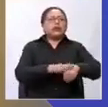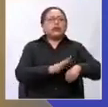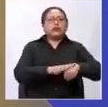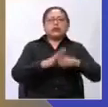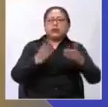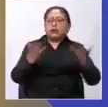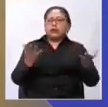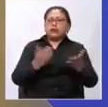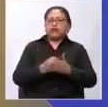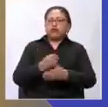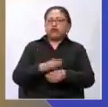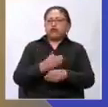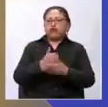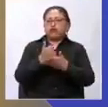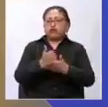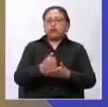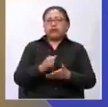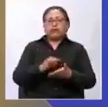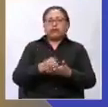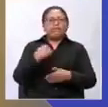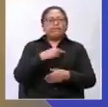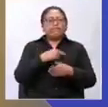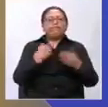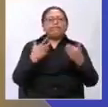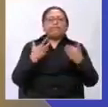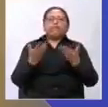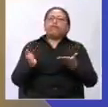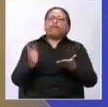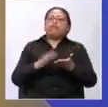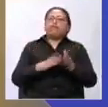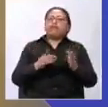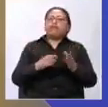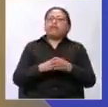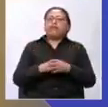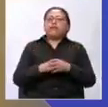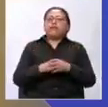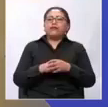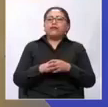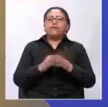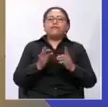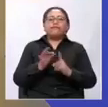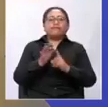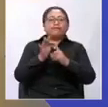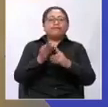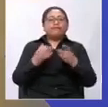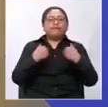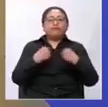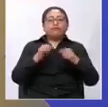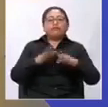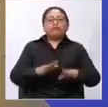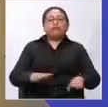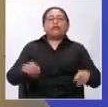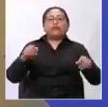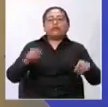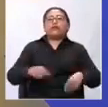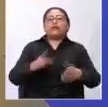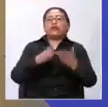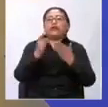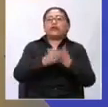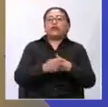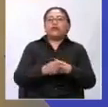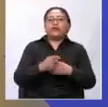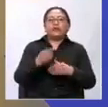abusos. De esa manera nosotros también queremos revisar un espacio especial para los niños acá en el 7 a las 6,